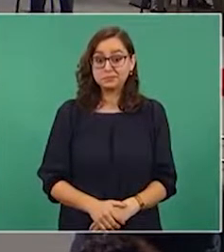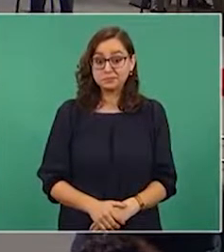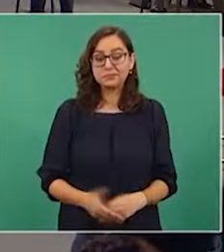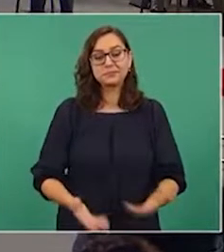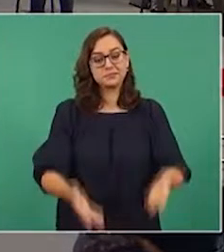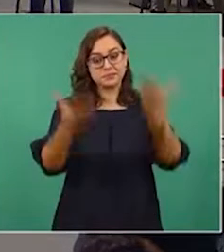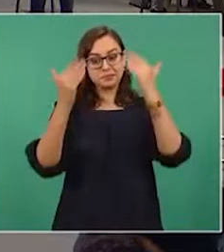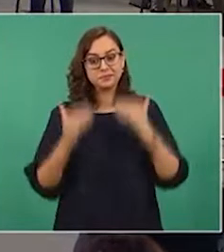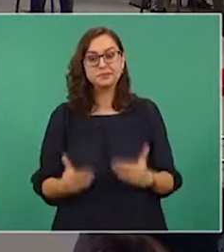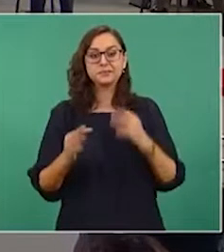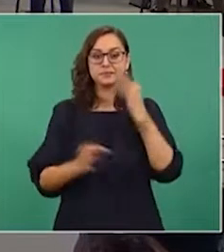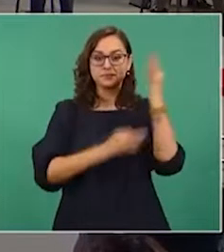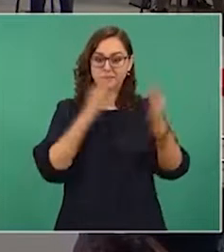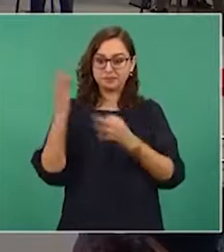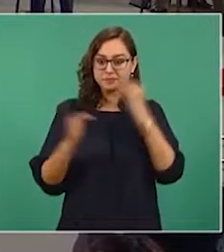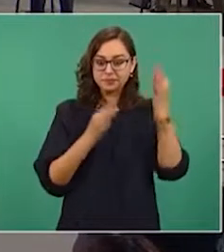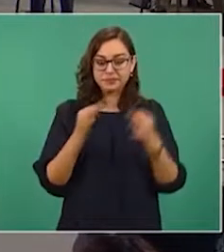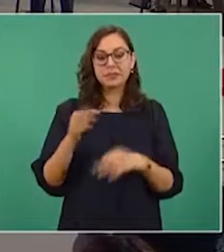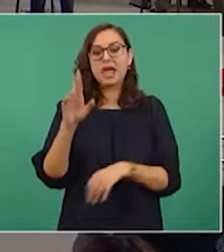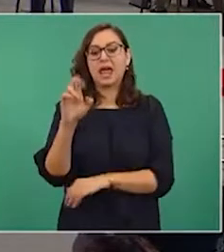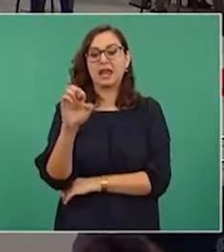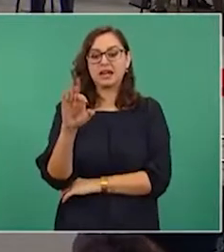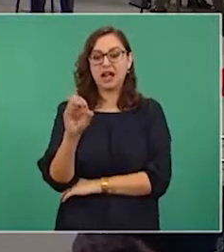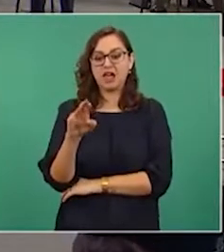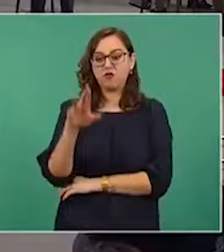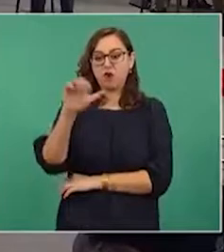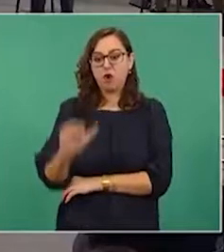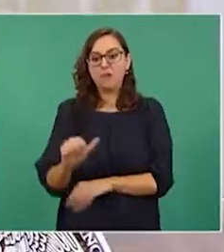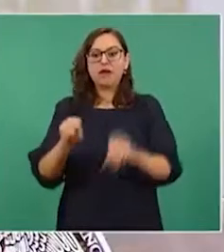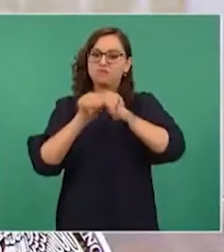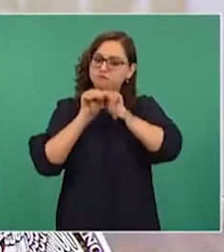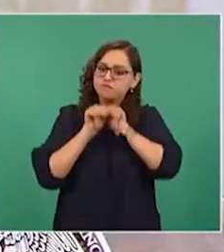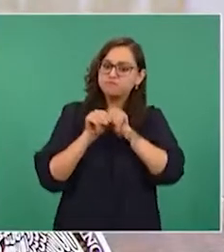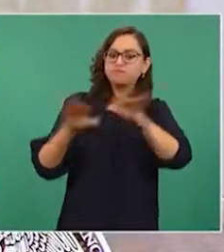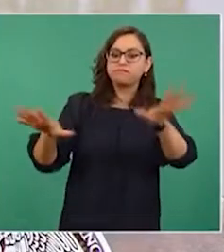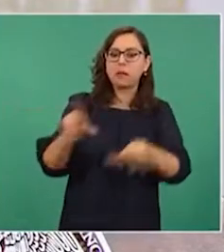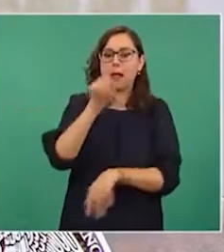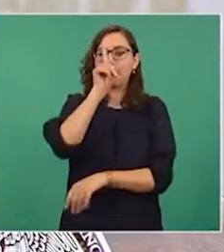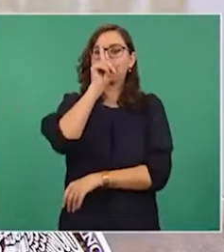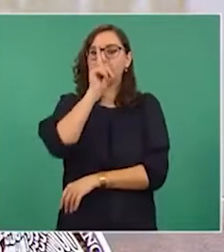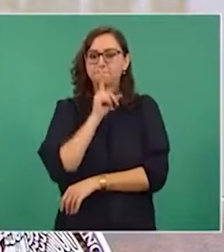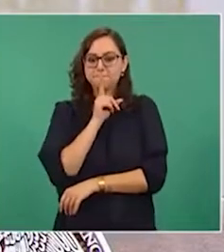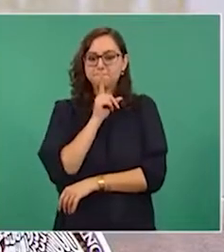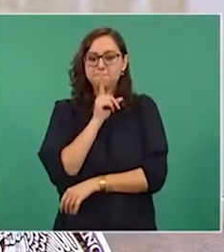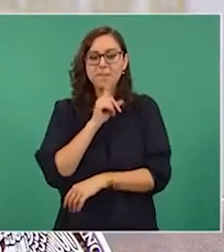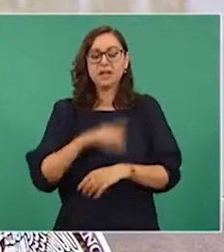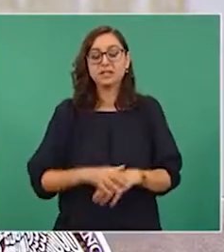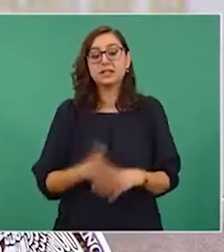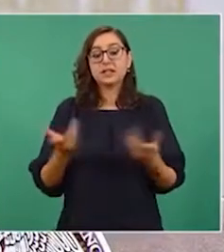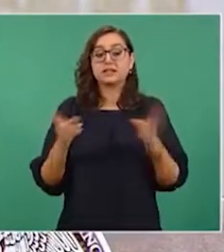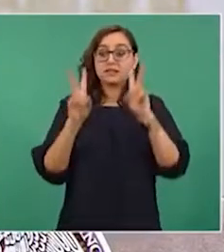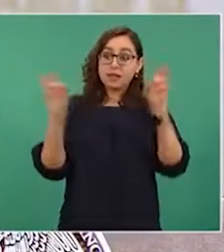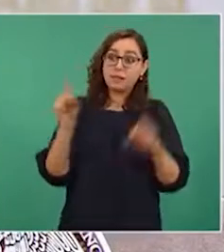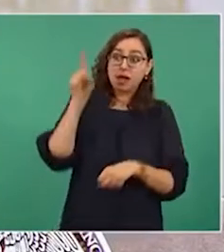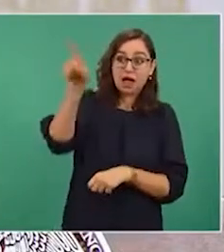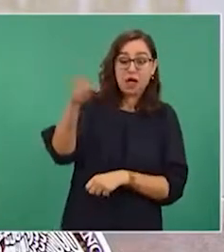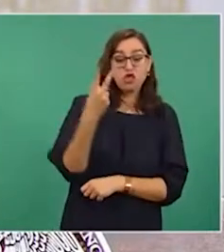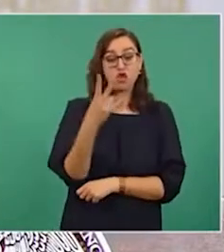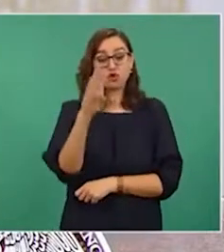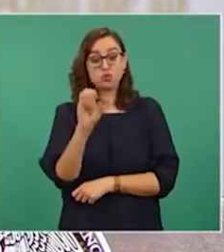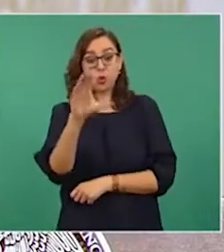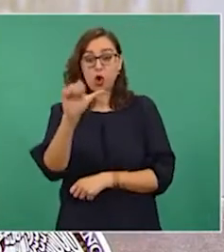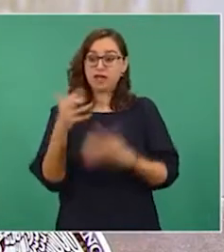Reforma publica nota falsa para golpear al gobierno con supuesta represión a trabajadores de Dos Bocas.